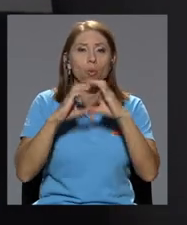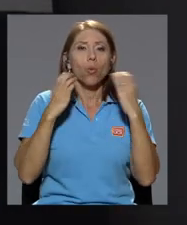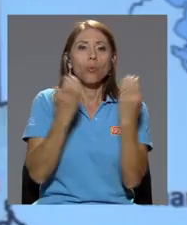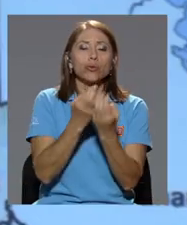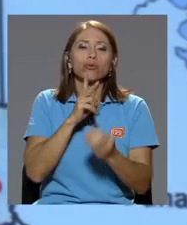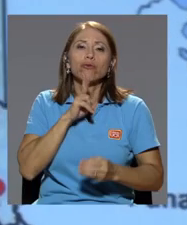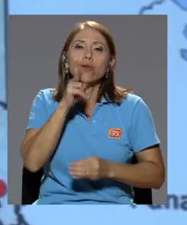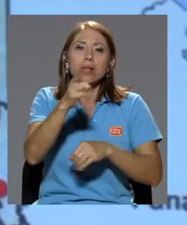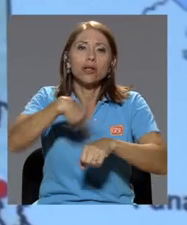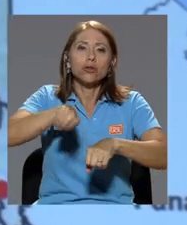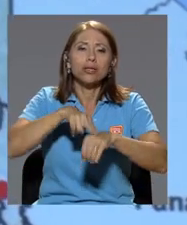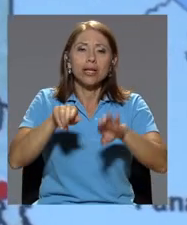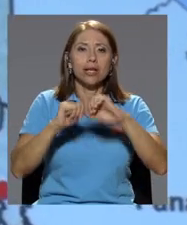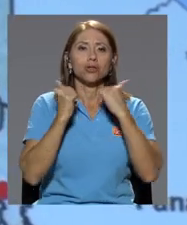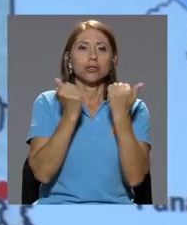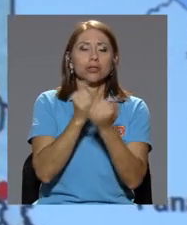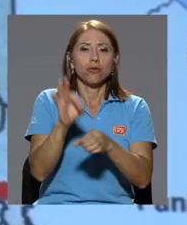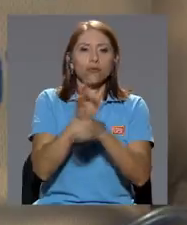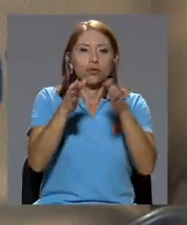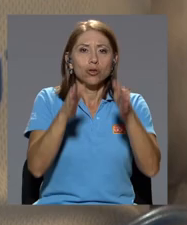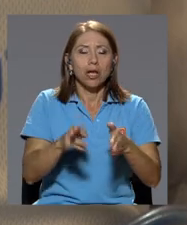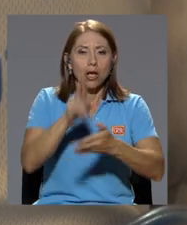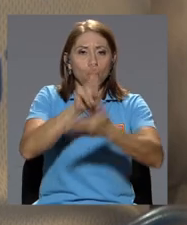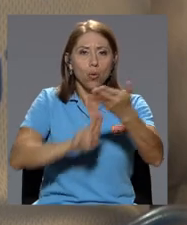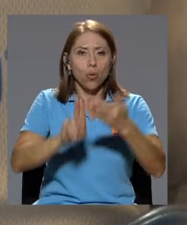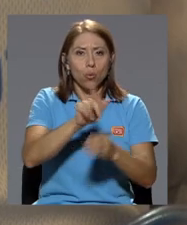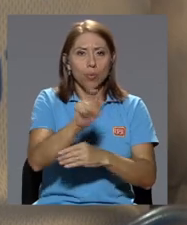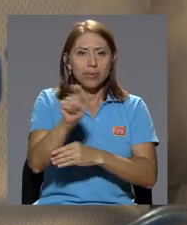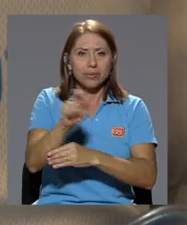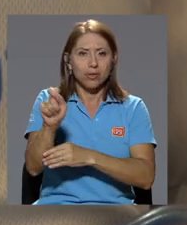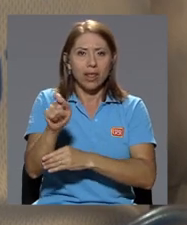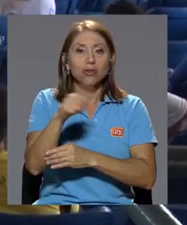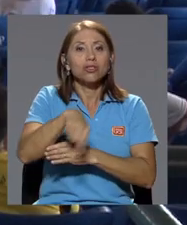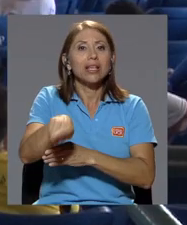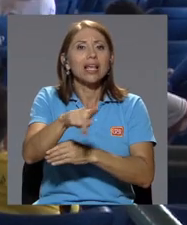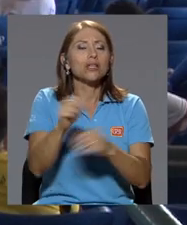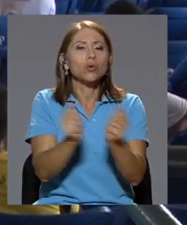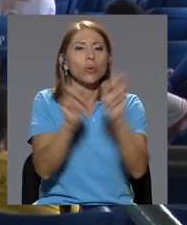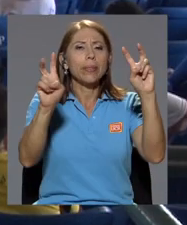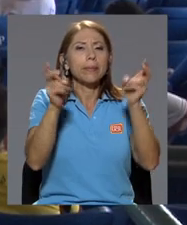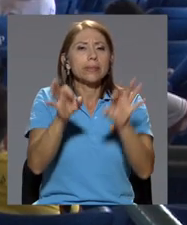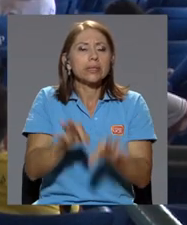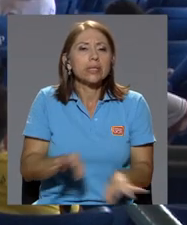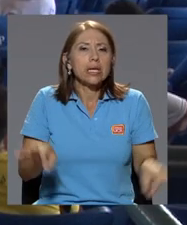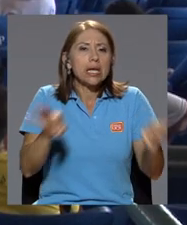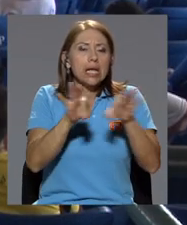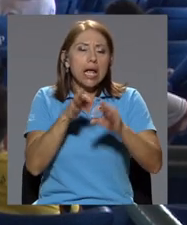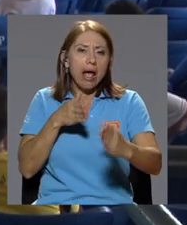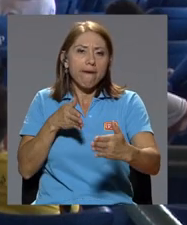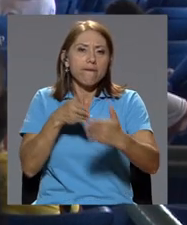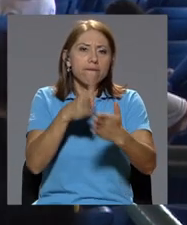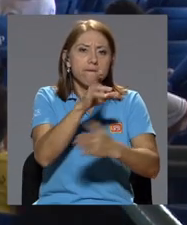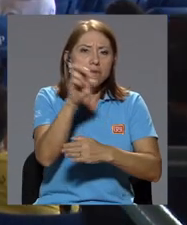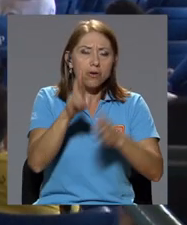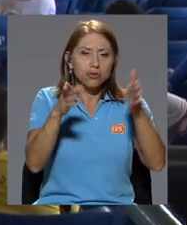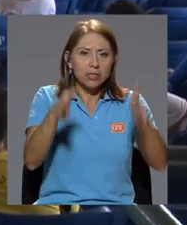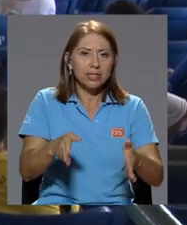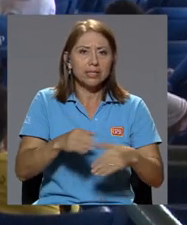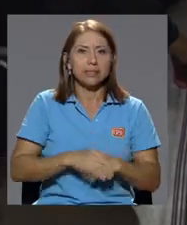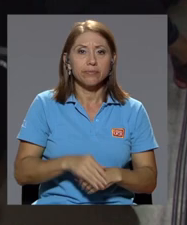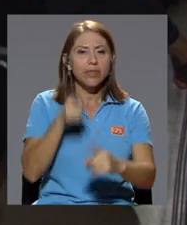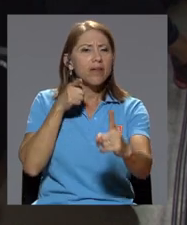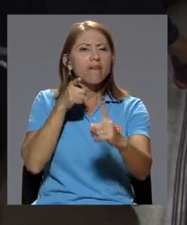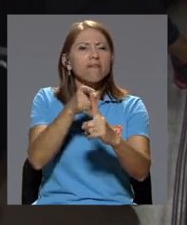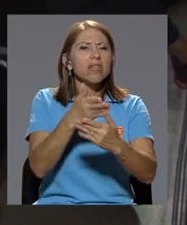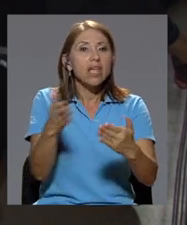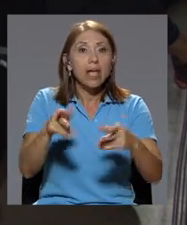Realidad Nacional de la Asociación de Funcionarios Universitarios Pensionados, que trata temas relevantes que afectan a los costarricenses. El fin